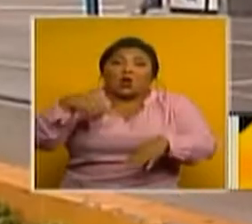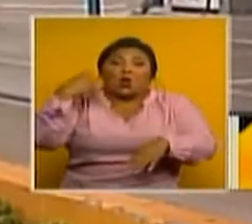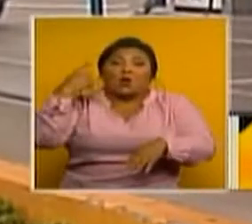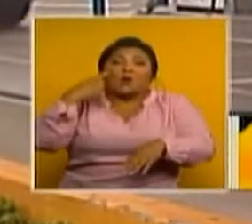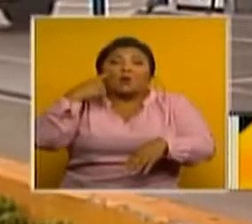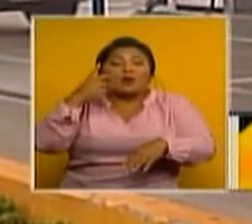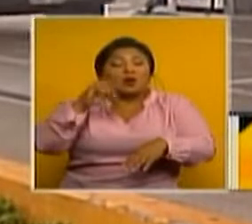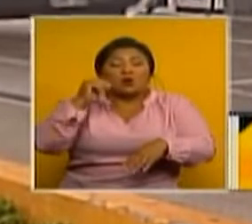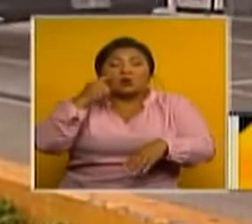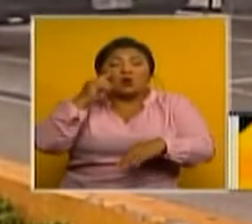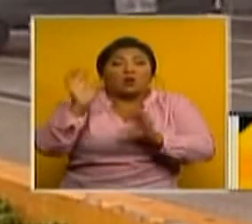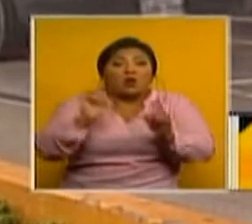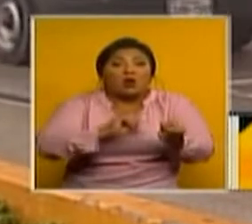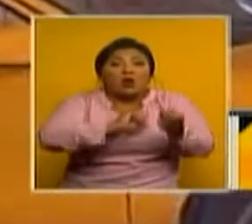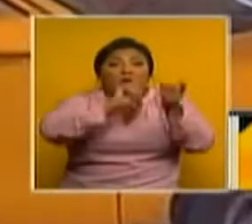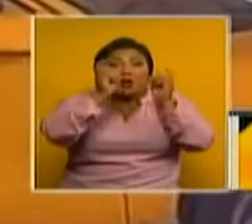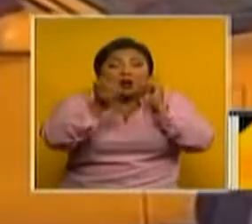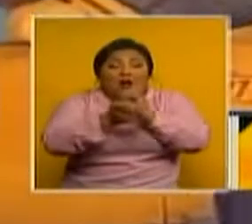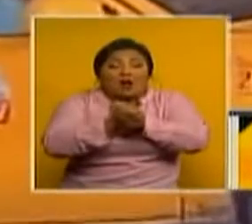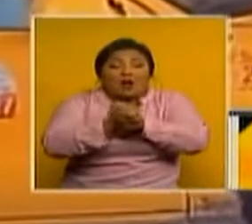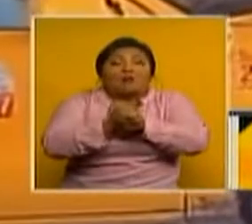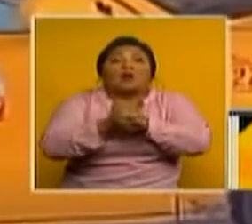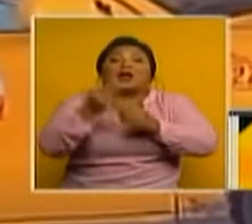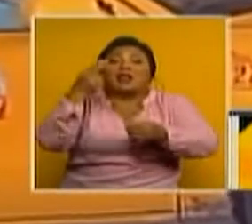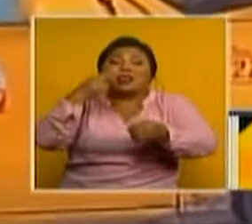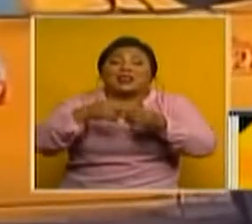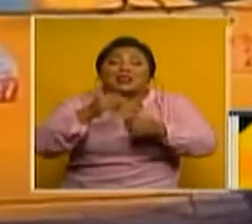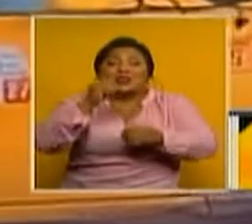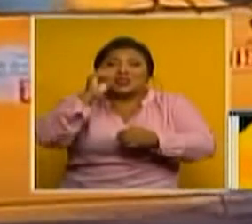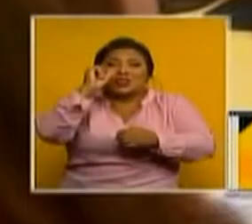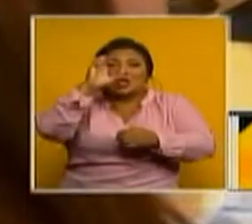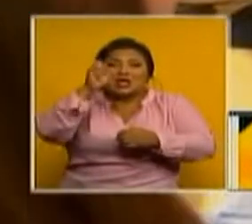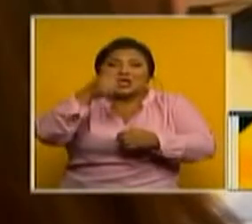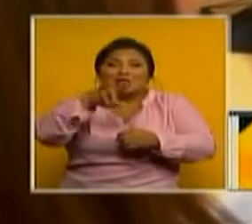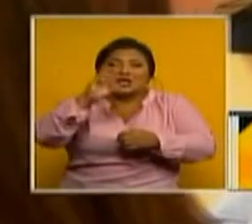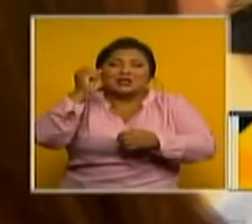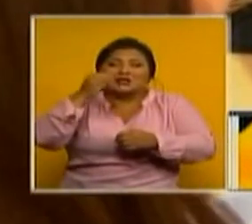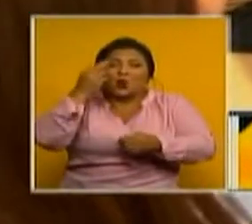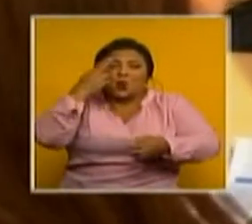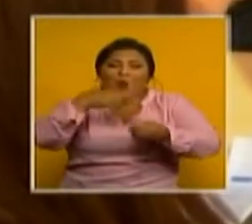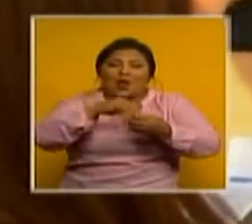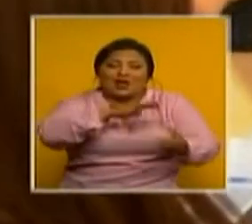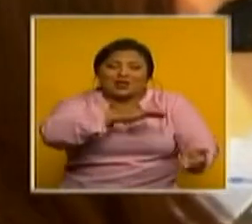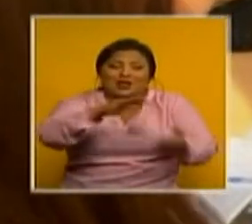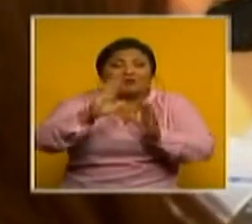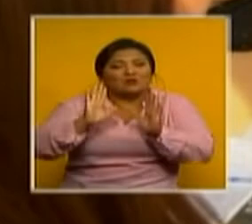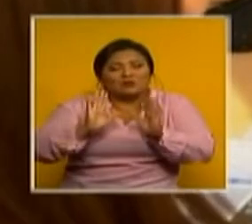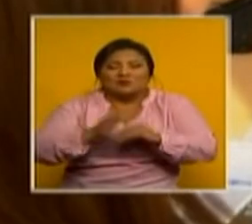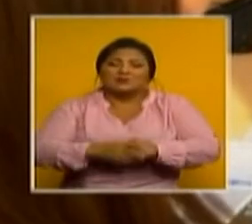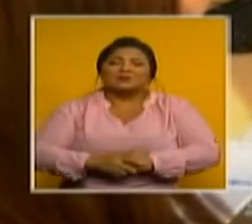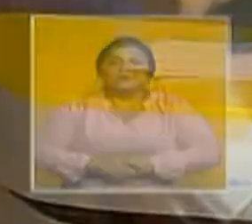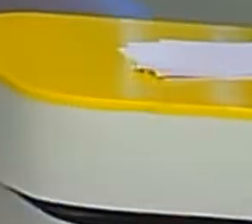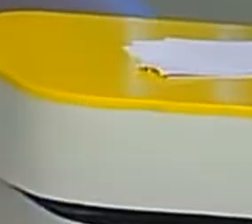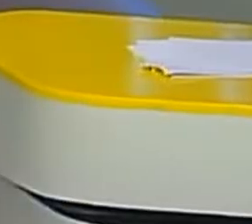contempla hacer cambios en el diésel ni al gas licuado de petróleo. Lucía Jaramillo Noticiero 1.